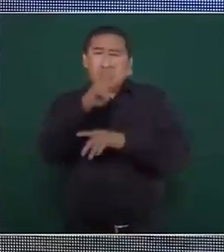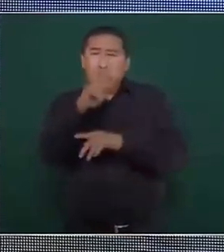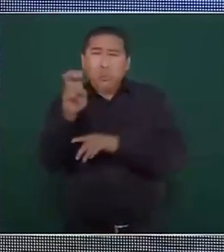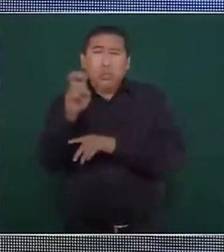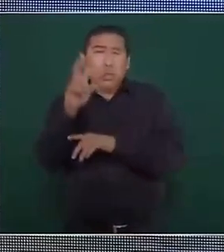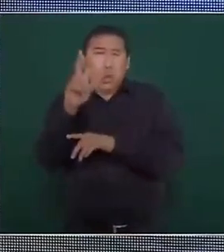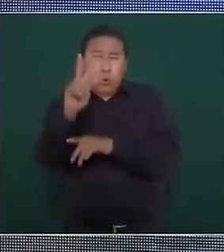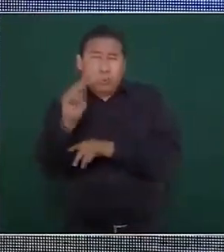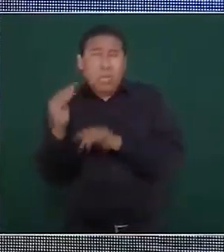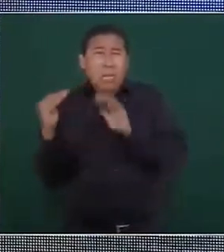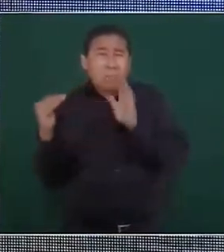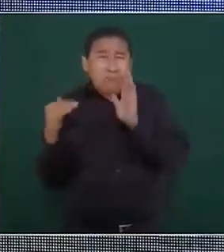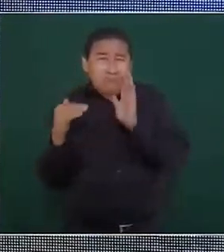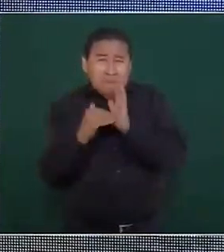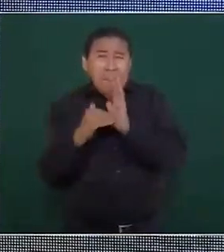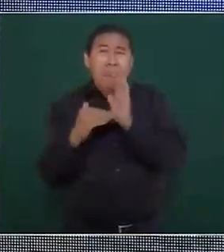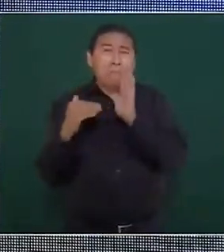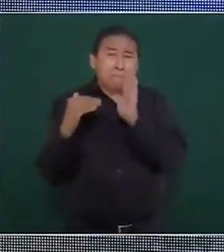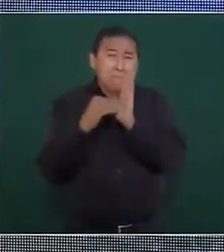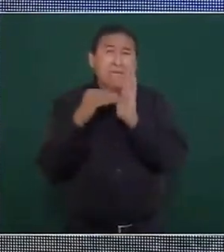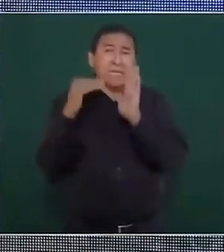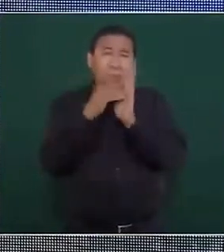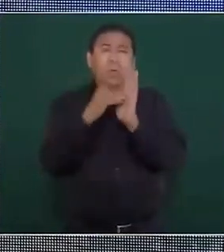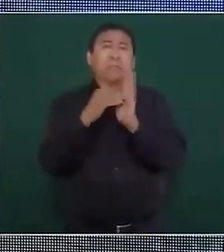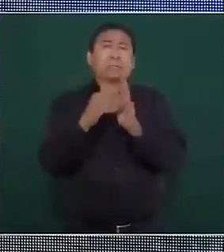mil millones de pesos.